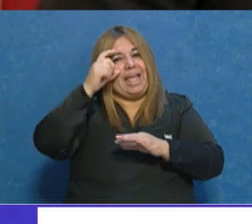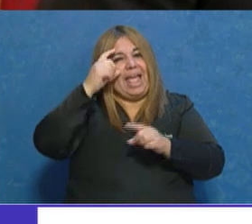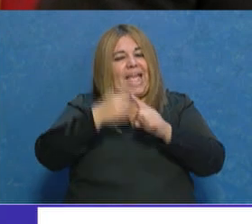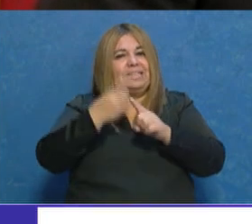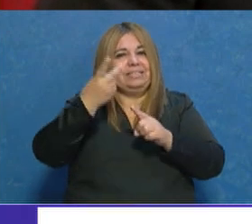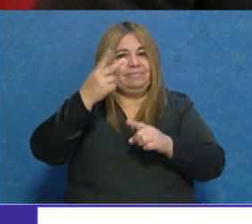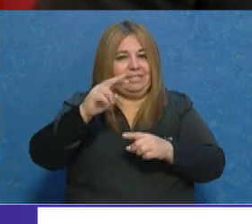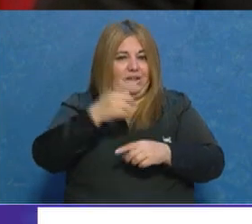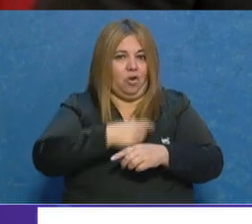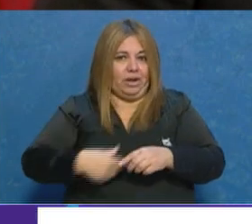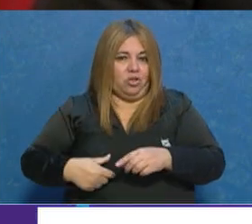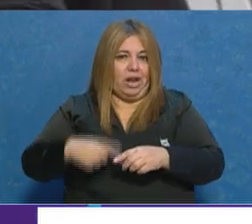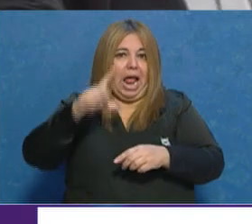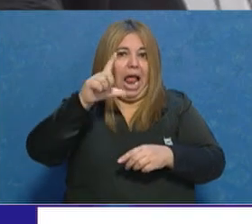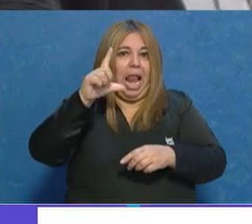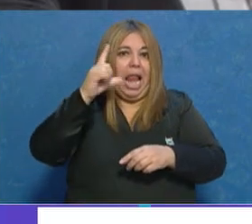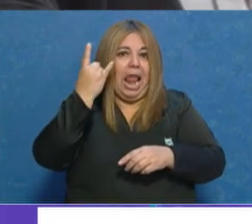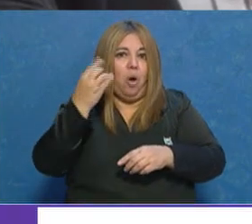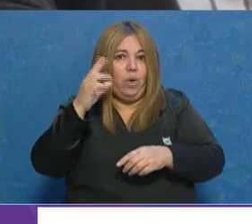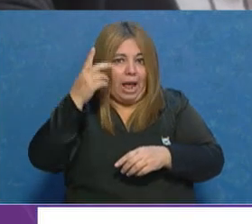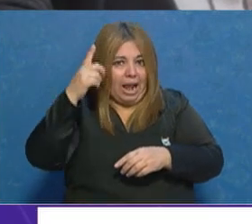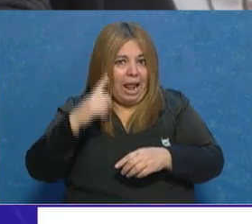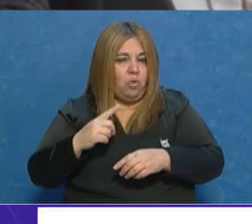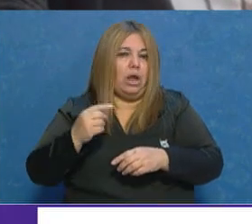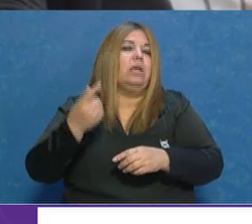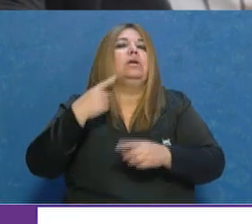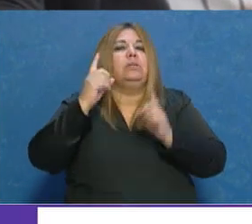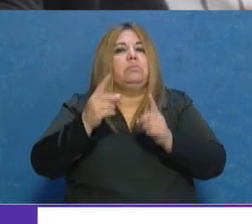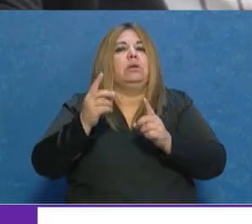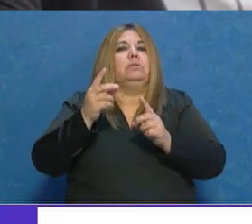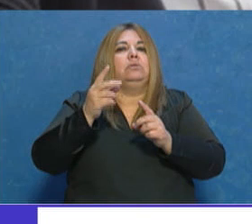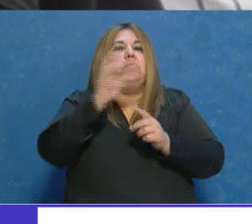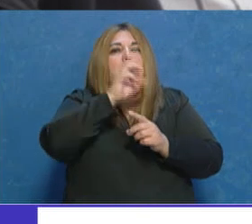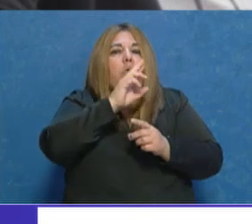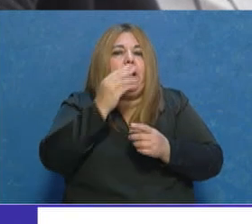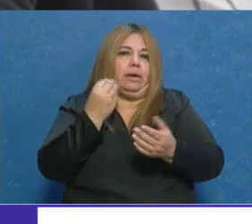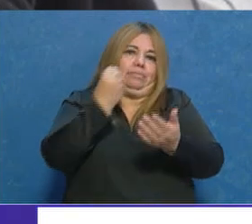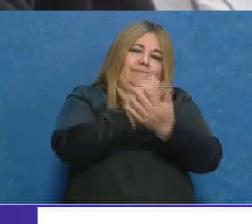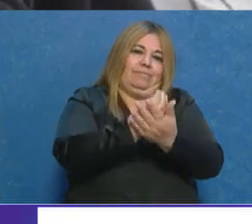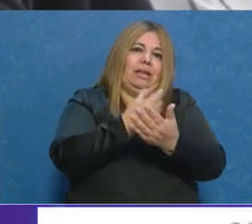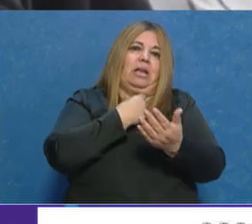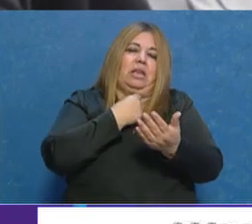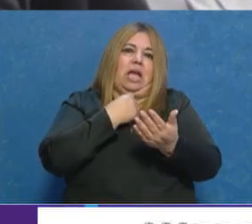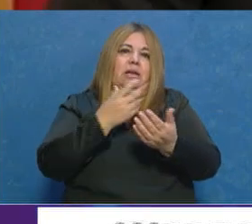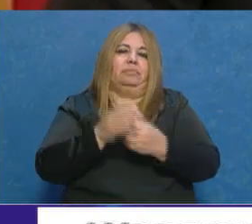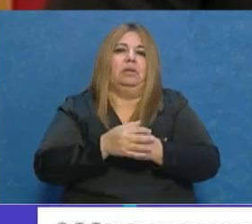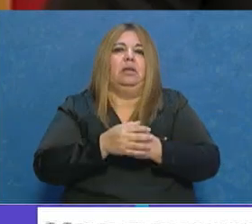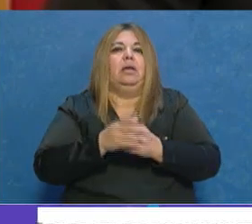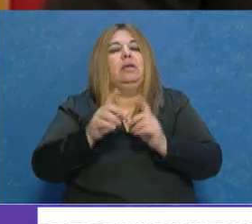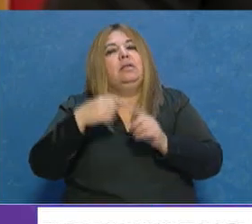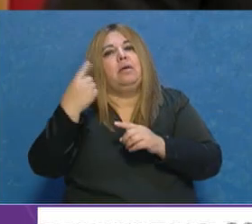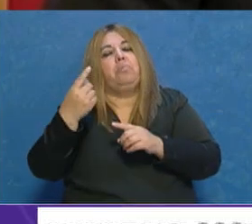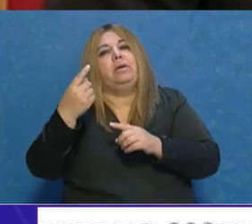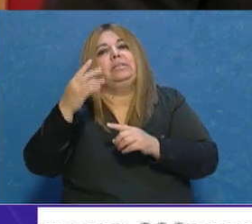provincia, Laura Montero, buscó por todos medios que sea una mujer la que ocupe ese lugar que finalmente depositó el gobernador